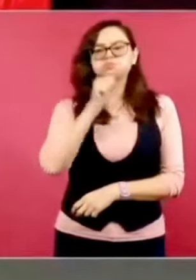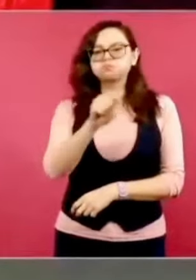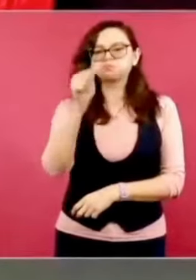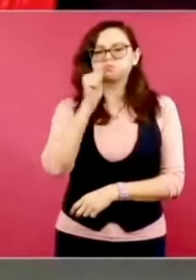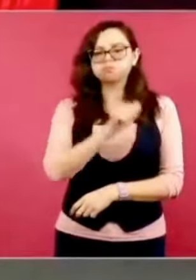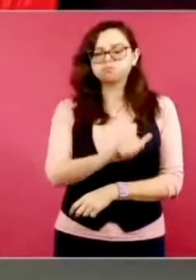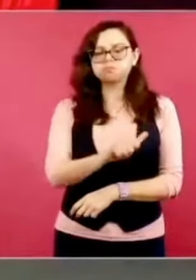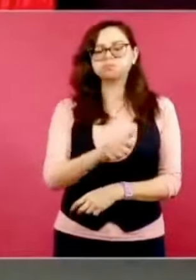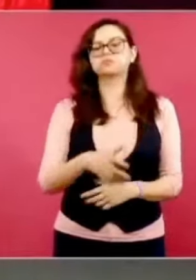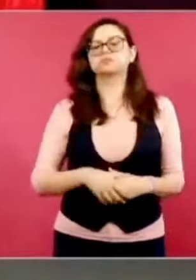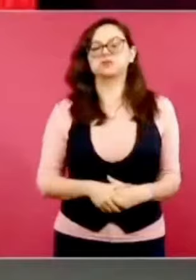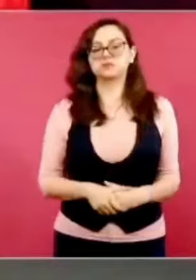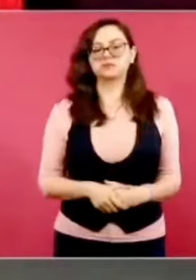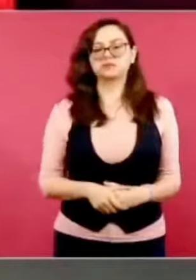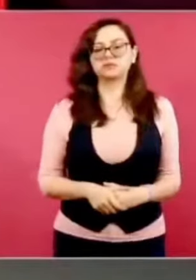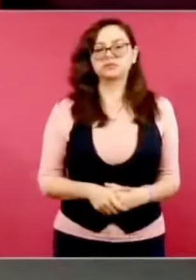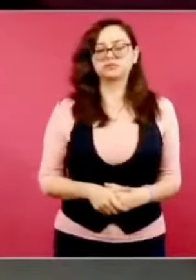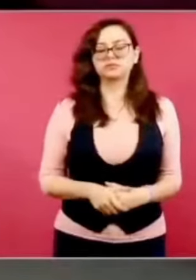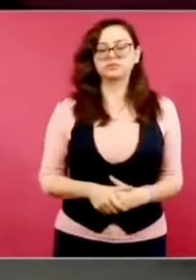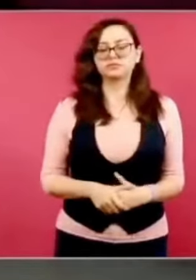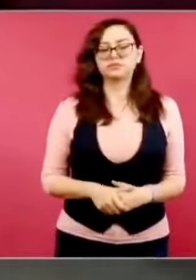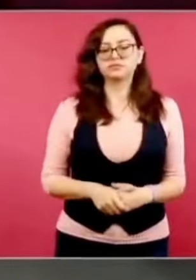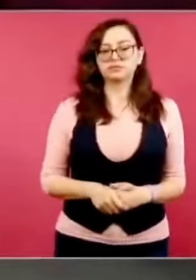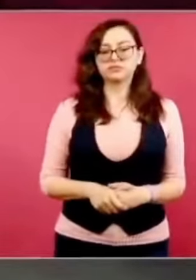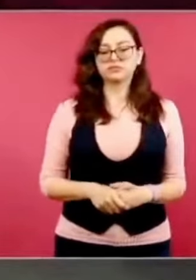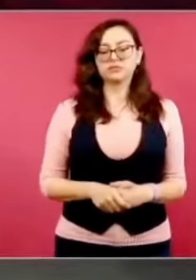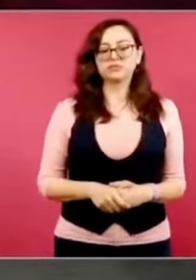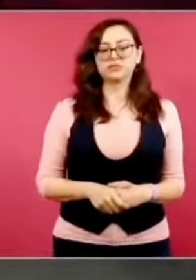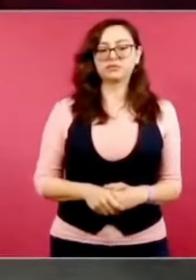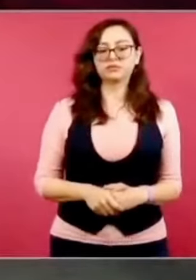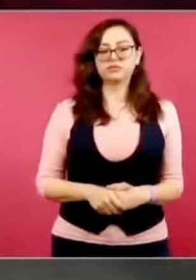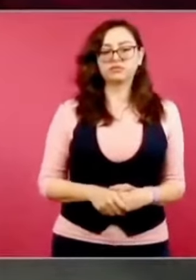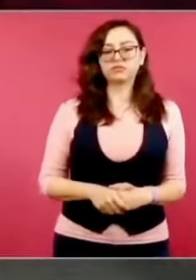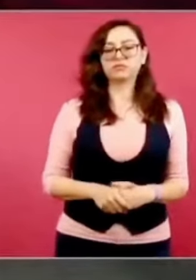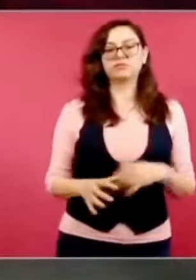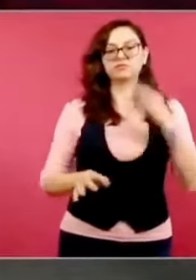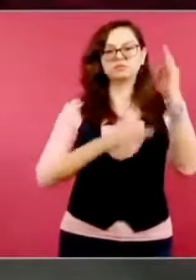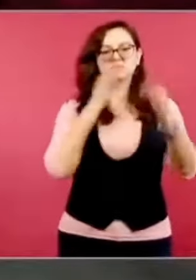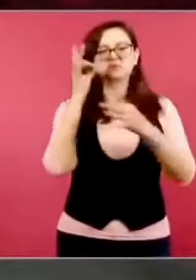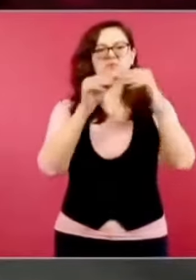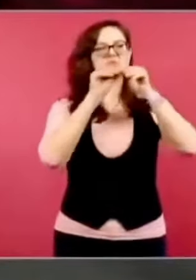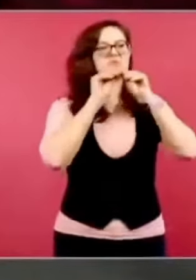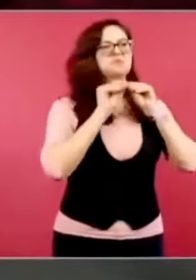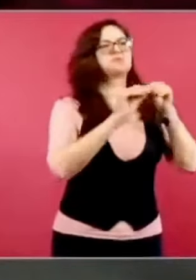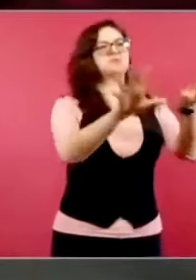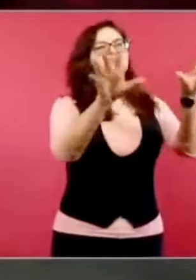ofendiéndolos, difundiendo públicamente de que no trabajaban,